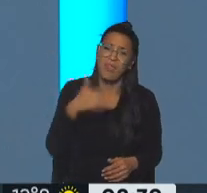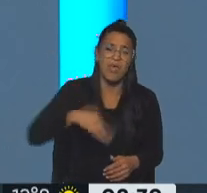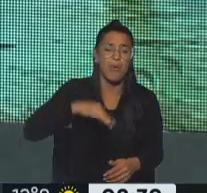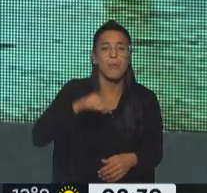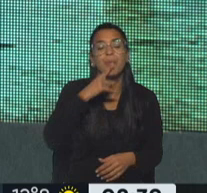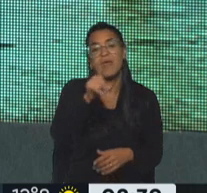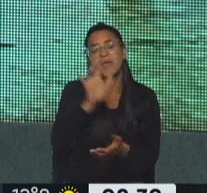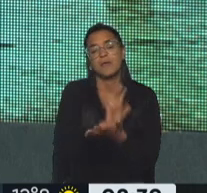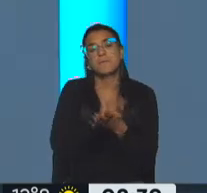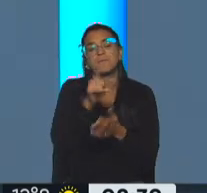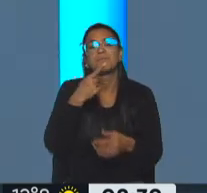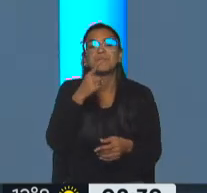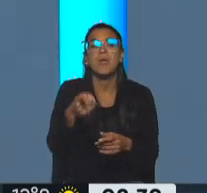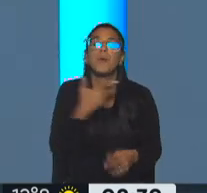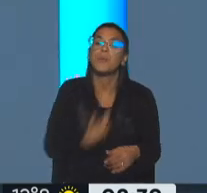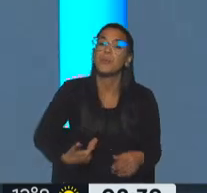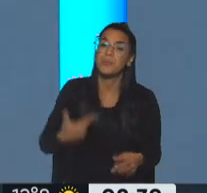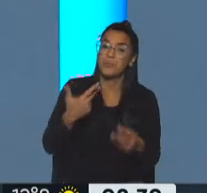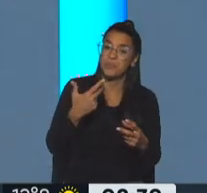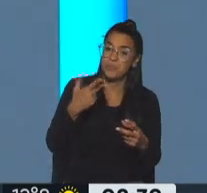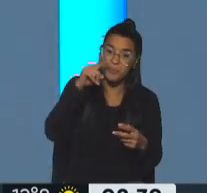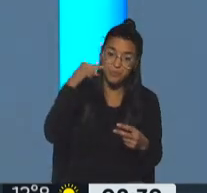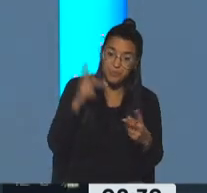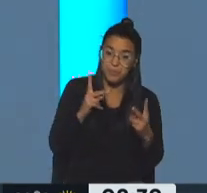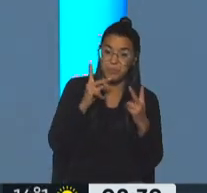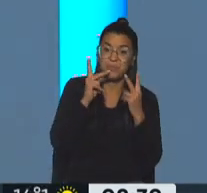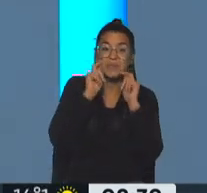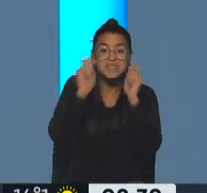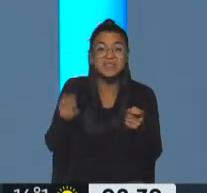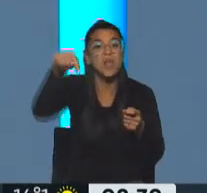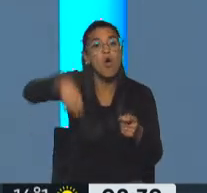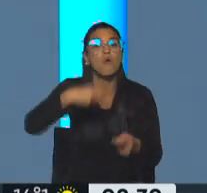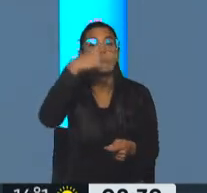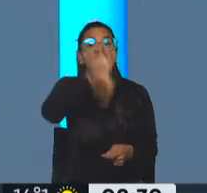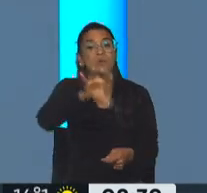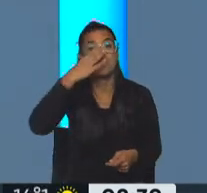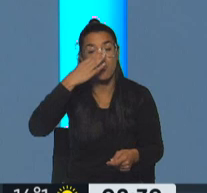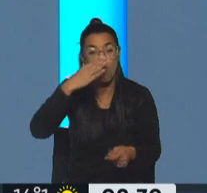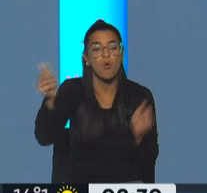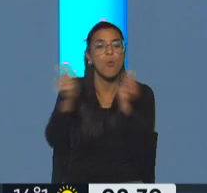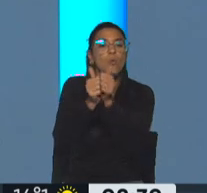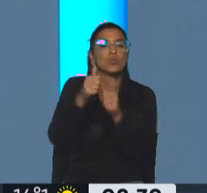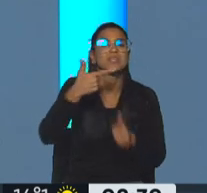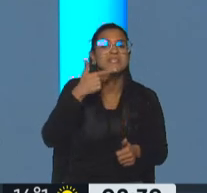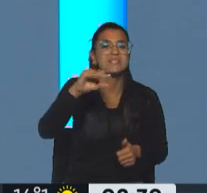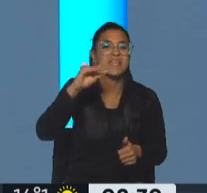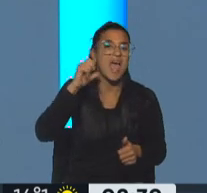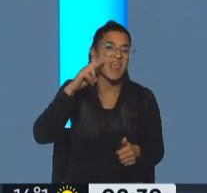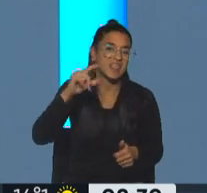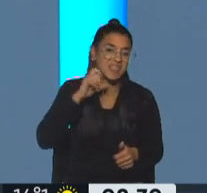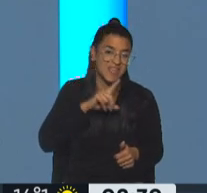dato que no es menor, la visita del presidente Alberto Fernández hoy a la provincia de Córdoba. Exacto. Va a estar con Juan Schiaretti. Sabemos que